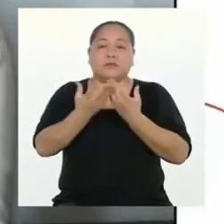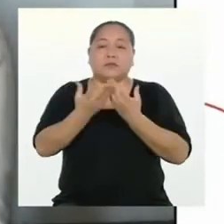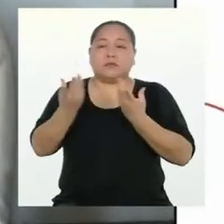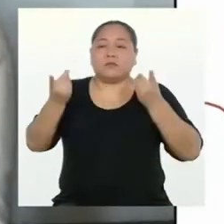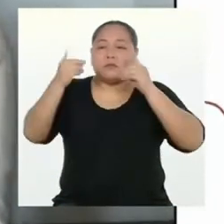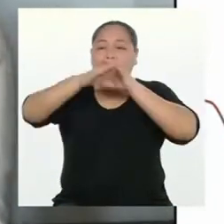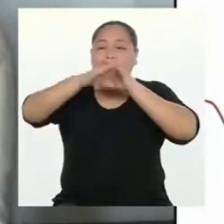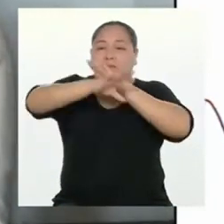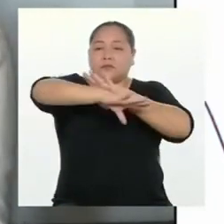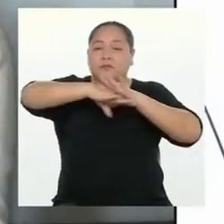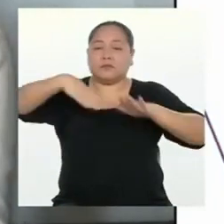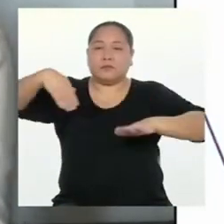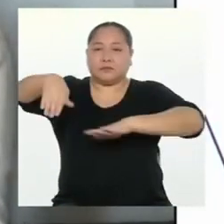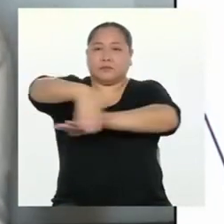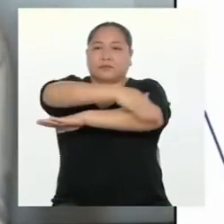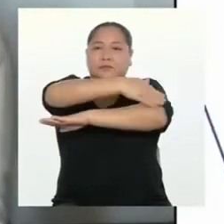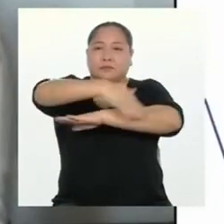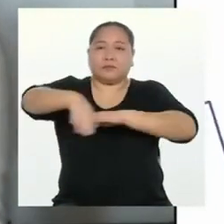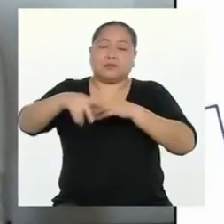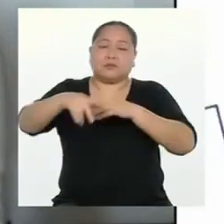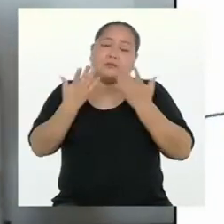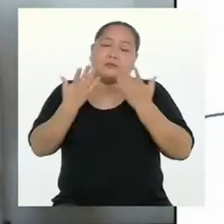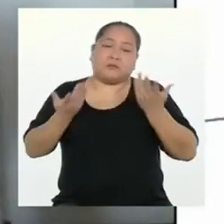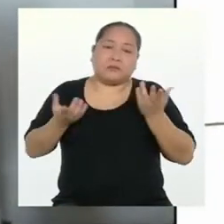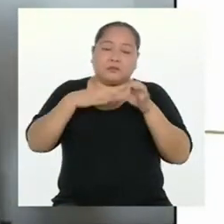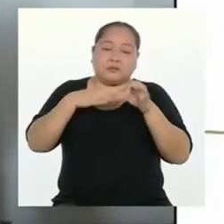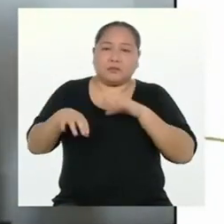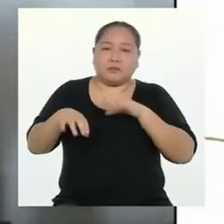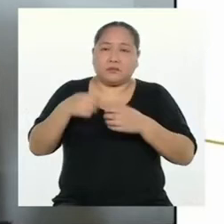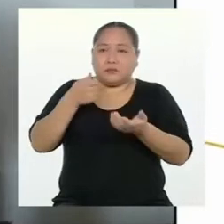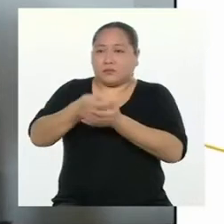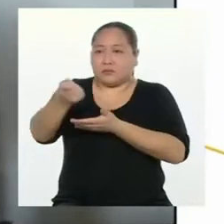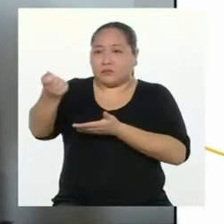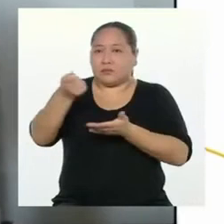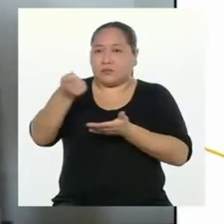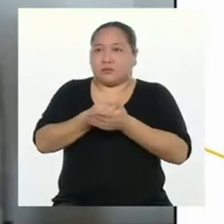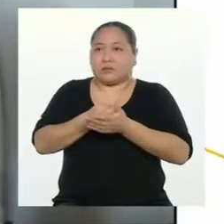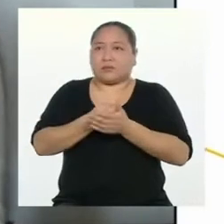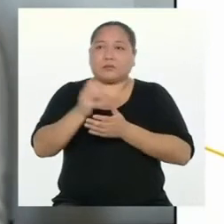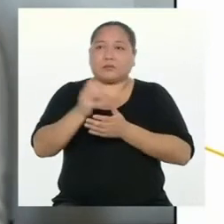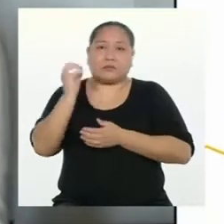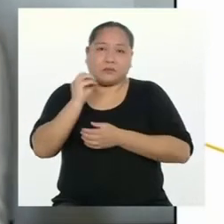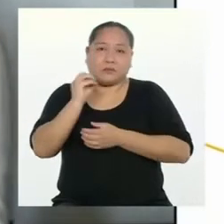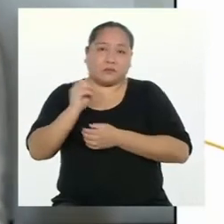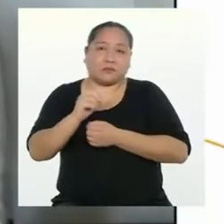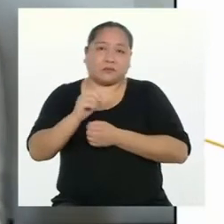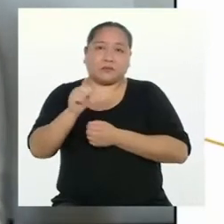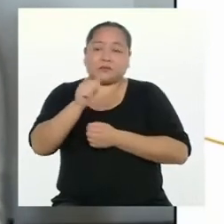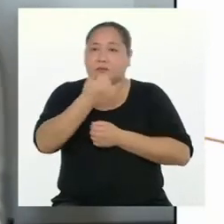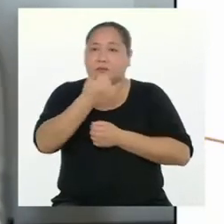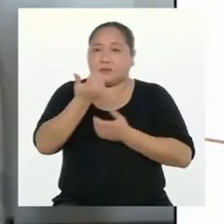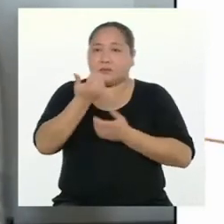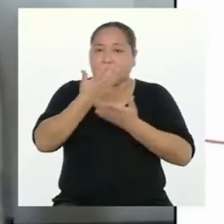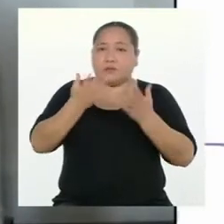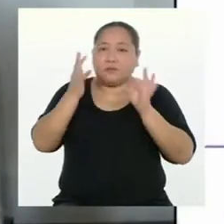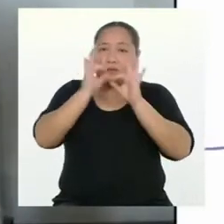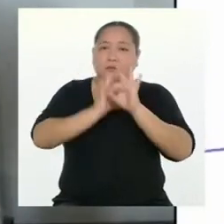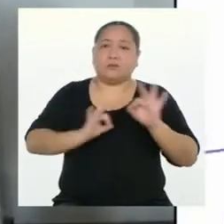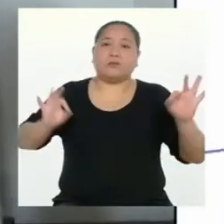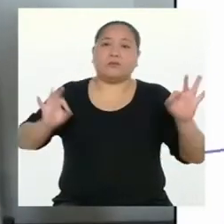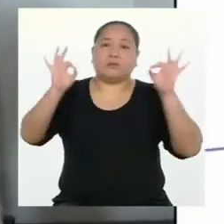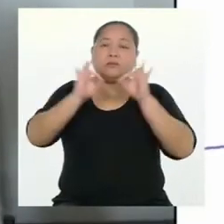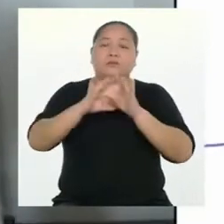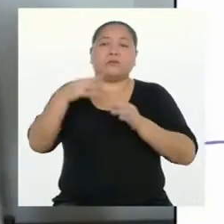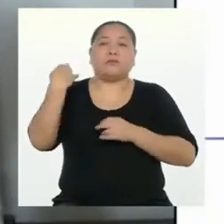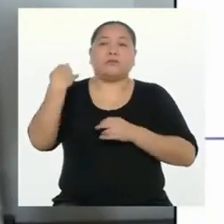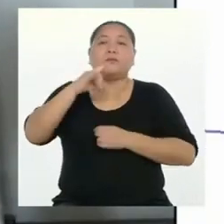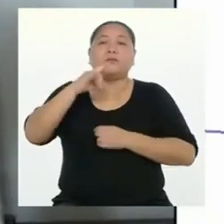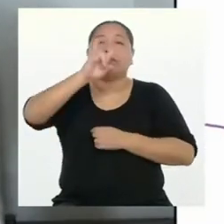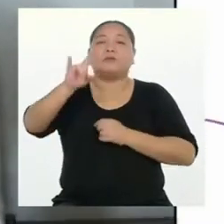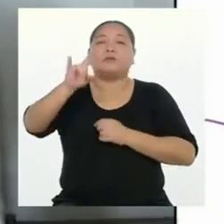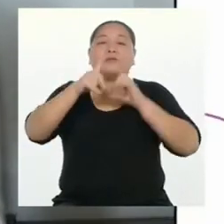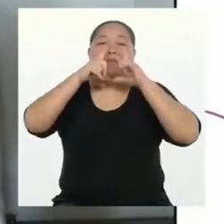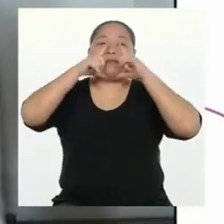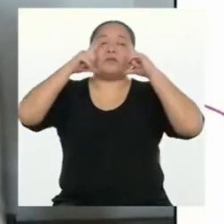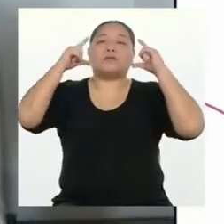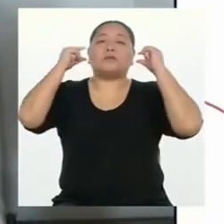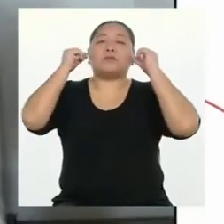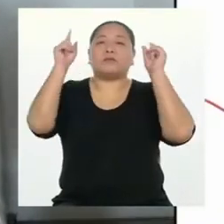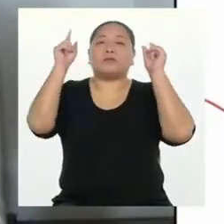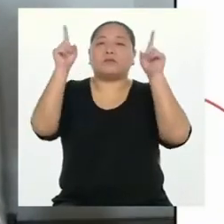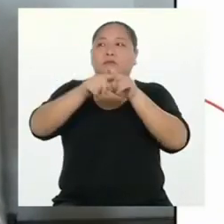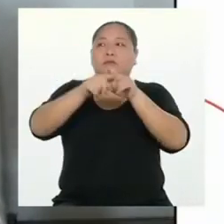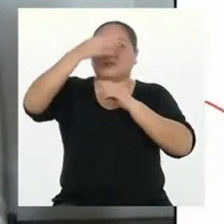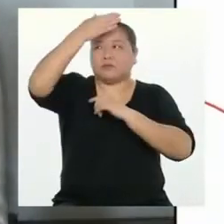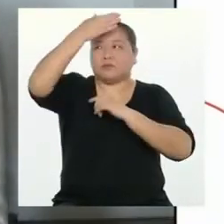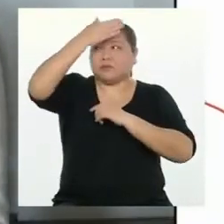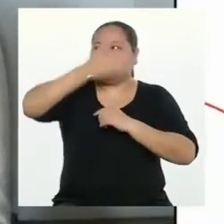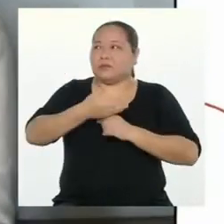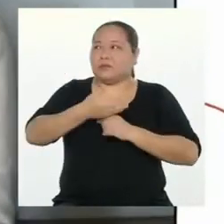que salgamos a la calle para realizar alguna compra o alguna cosa importante, siempre use su mascarilla y su